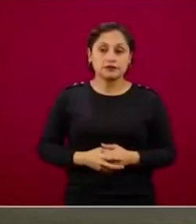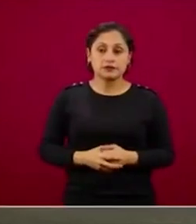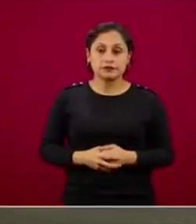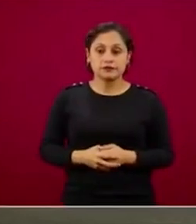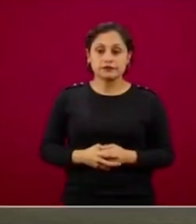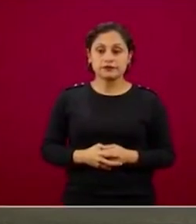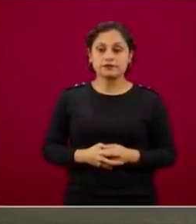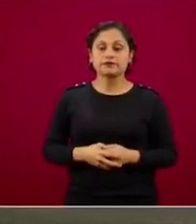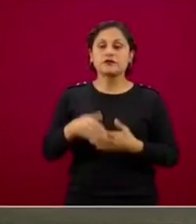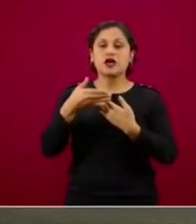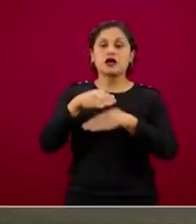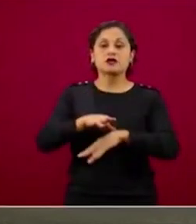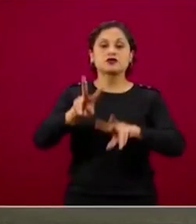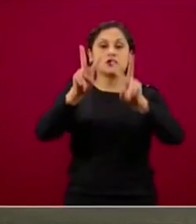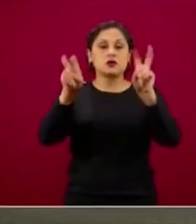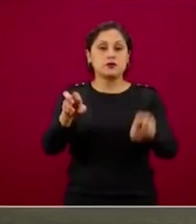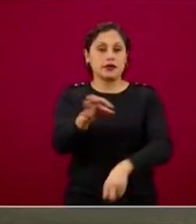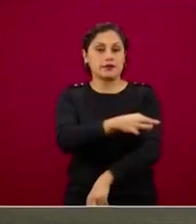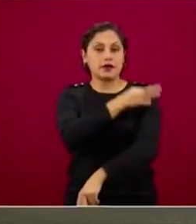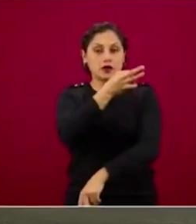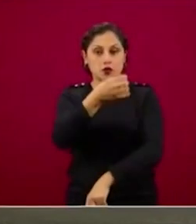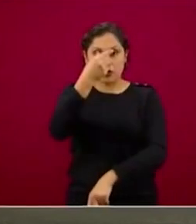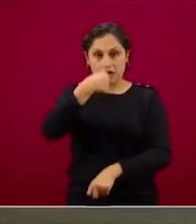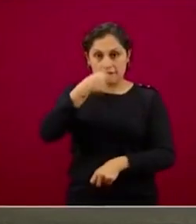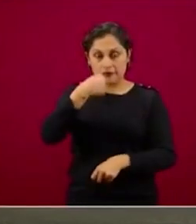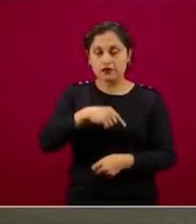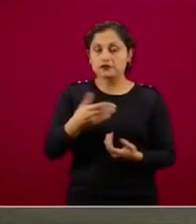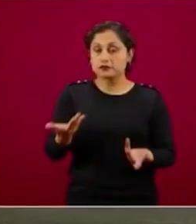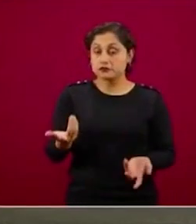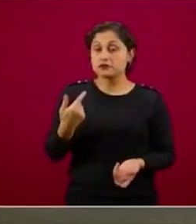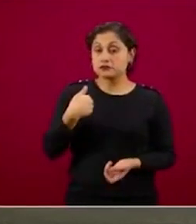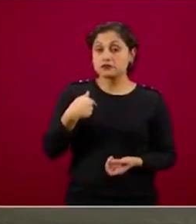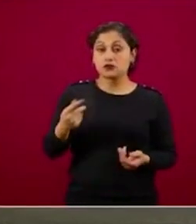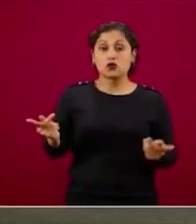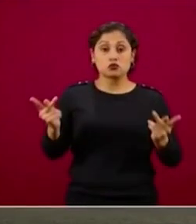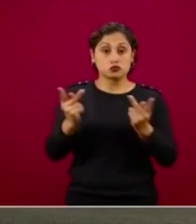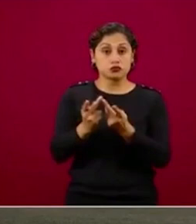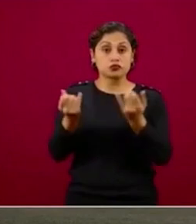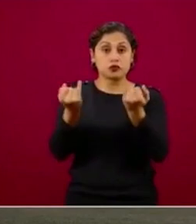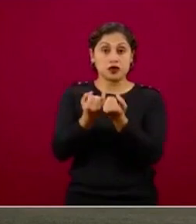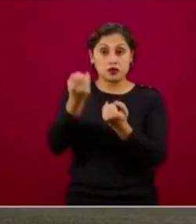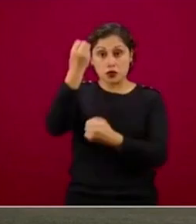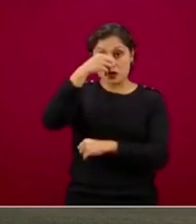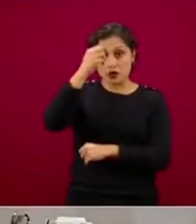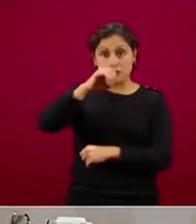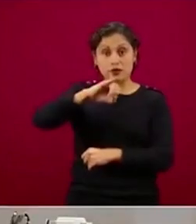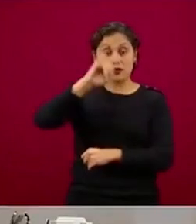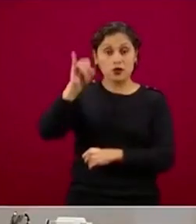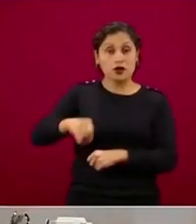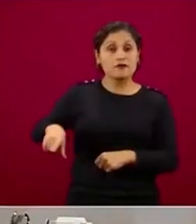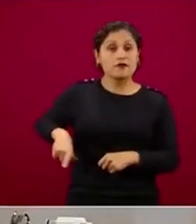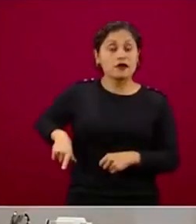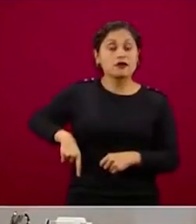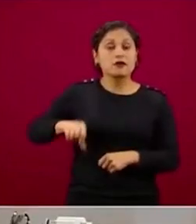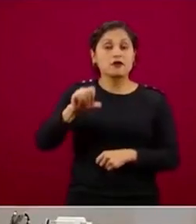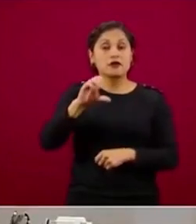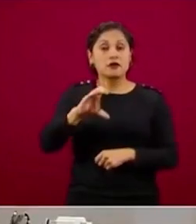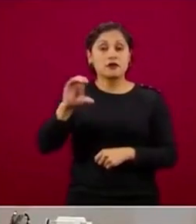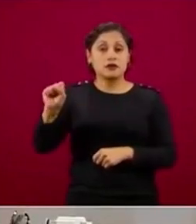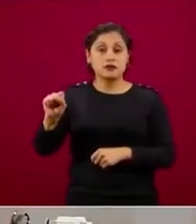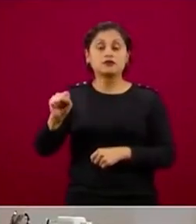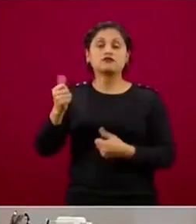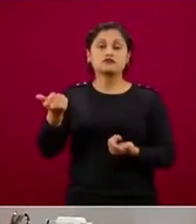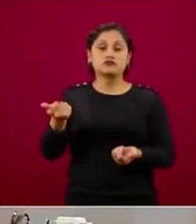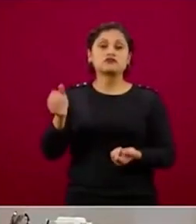Sobre la vacuna de influenza, pues yo coincido con lo que dice la doctora Sheinbaum, sería muy deseable anticipar la vacunación contra influenza.